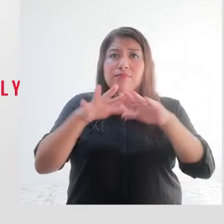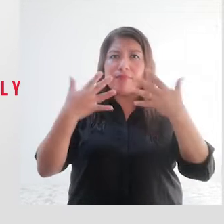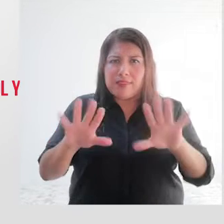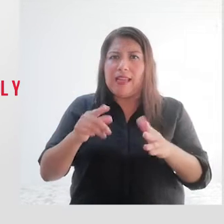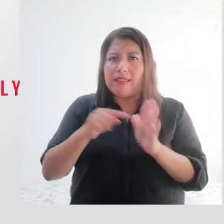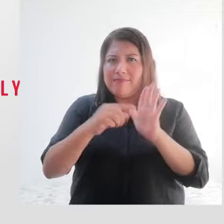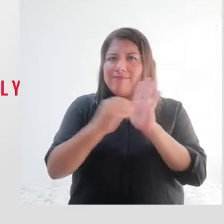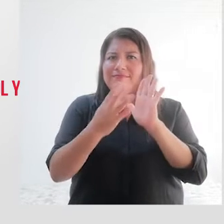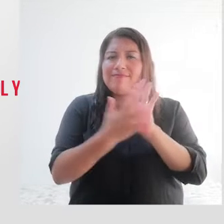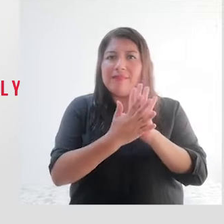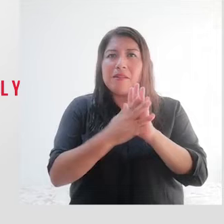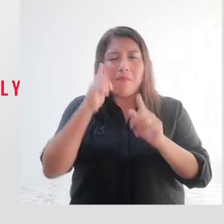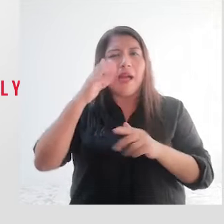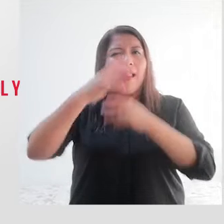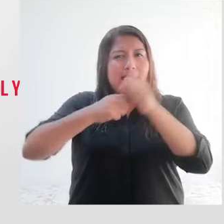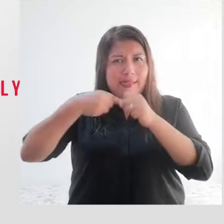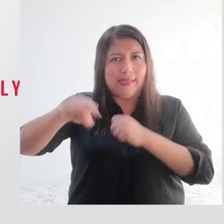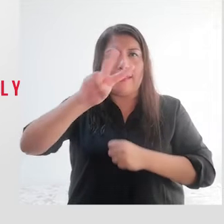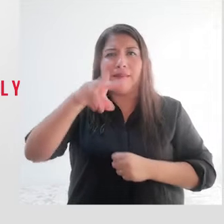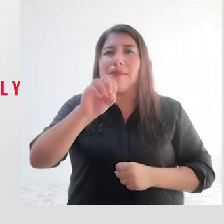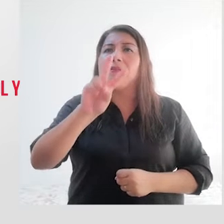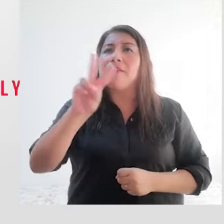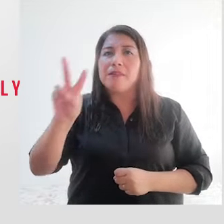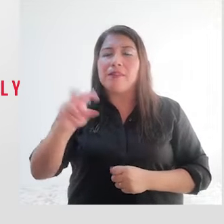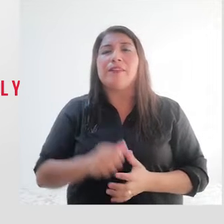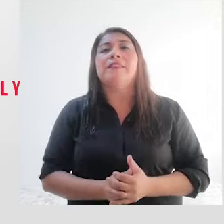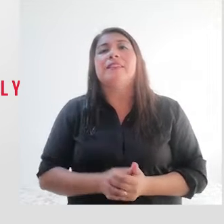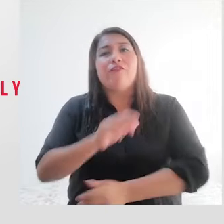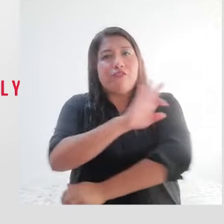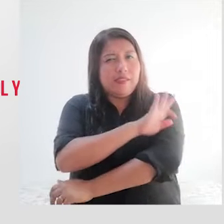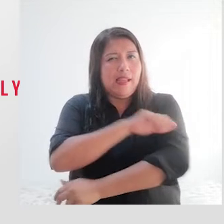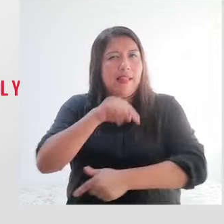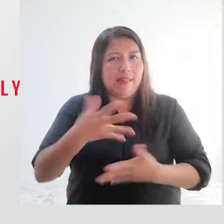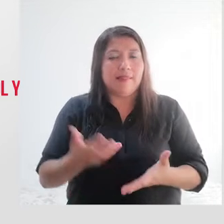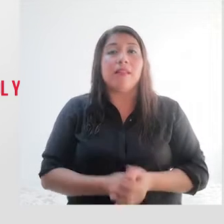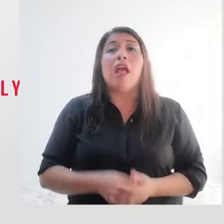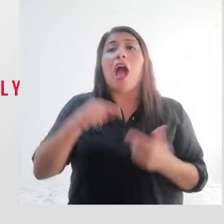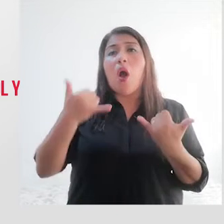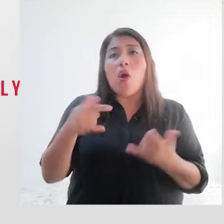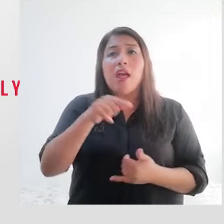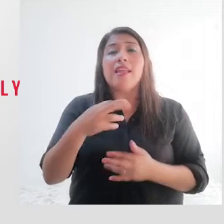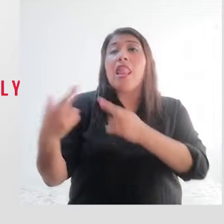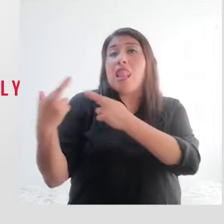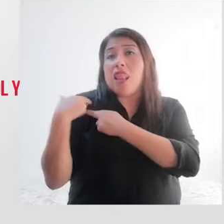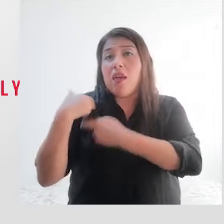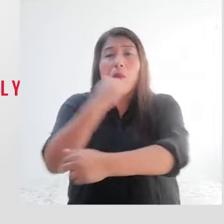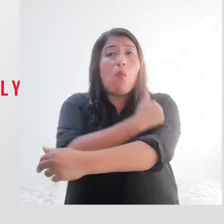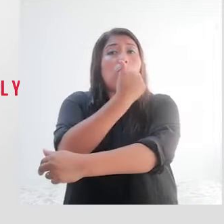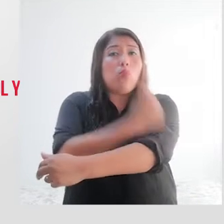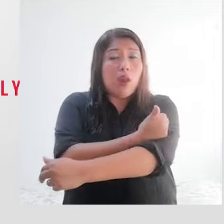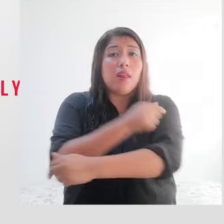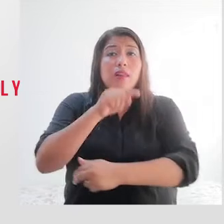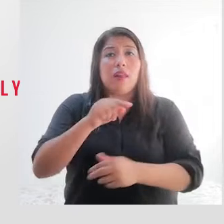público para el año fiscal 2022, que señala que los gobiernos regionales y los gobiernos locales están obligados para utilizar